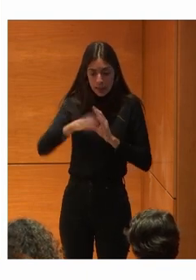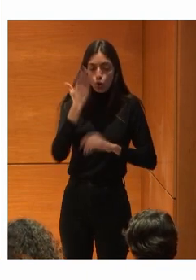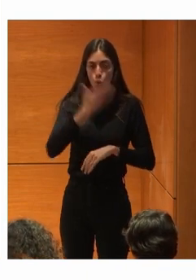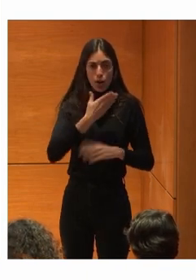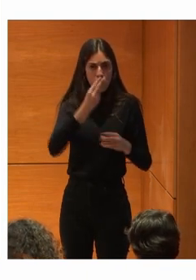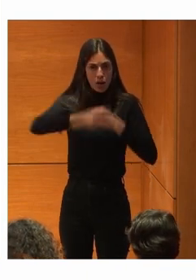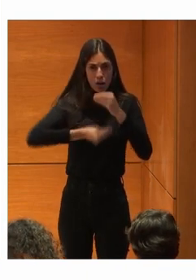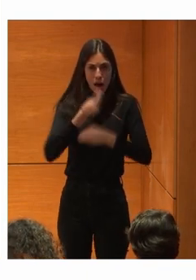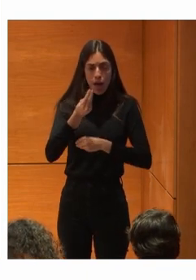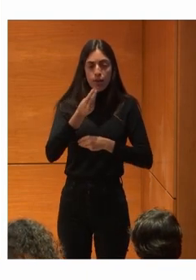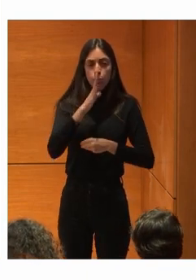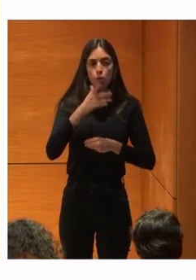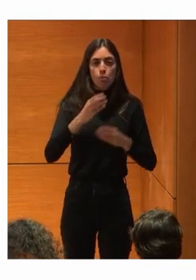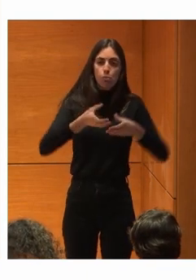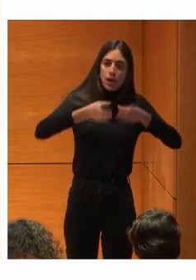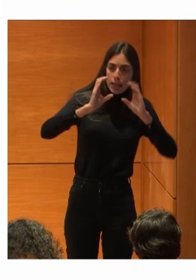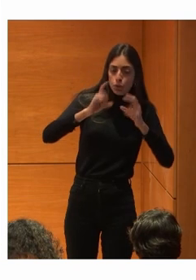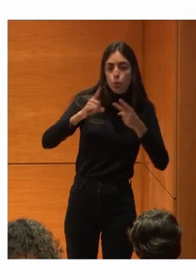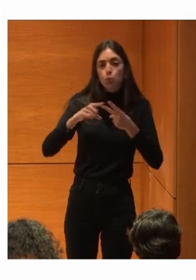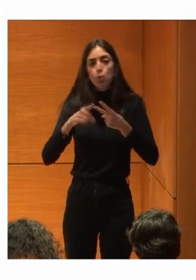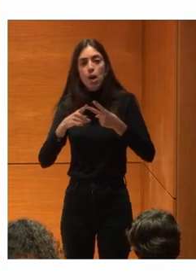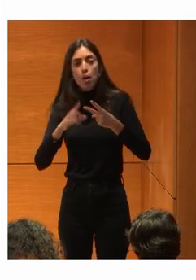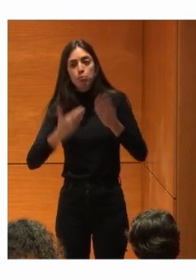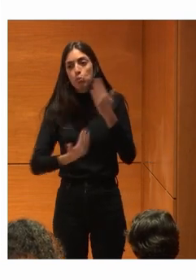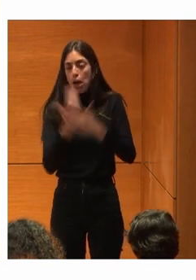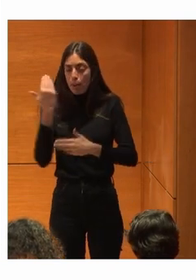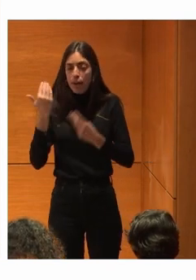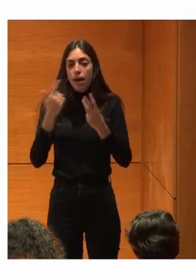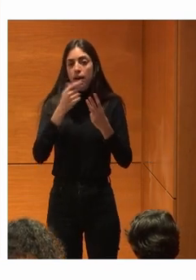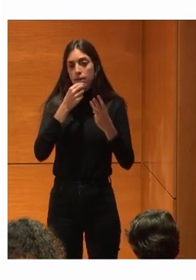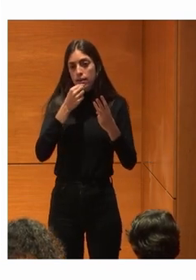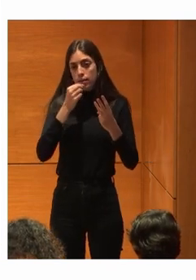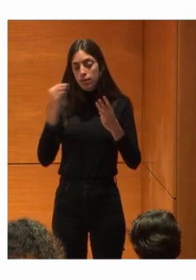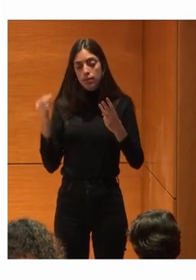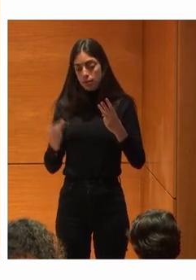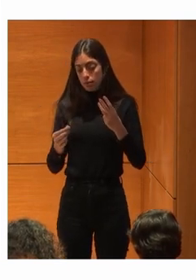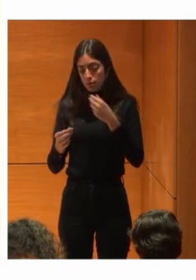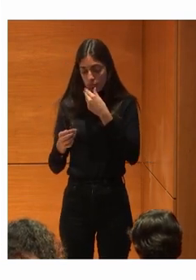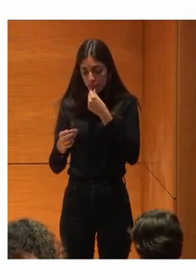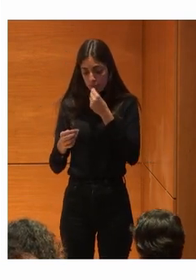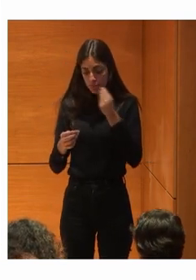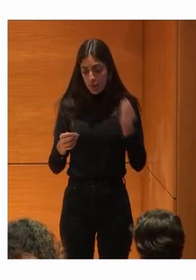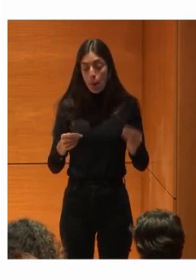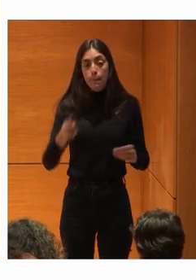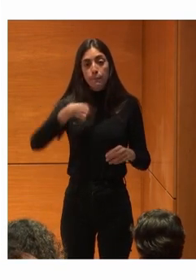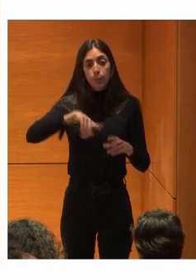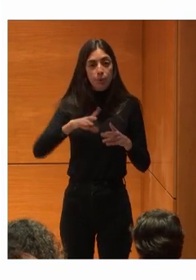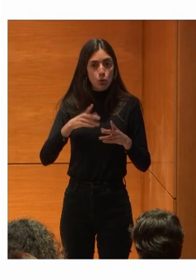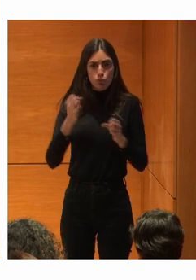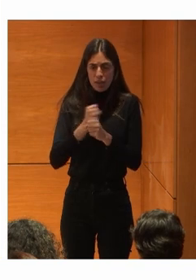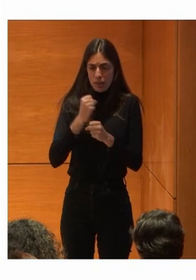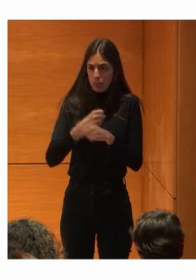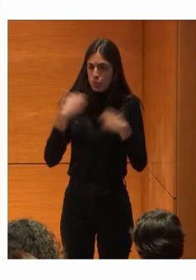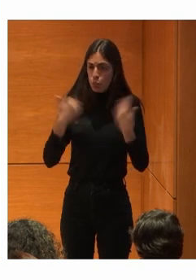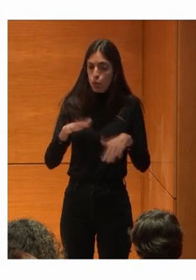el desayuno Cada mañana Una palabra nueva Con el resto De los hijos Y trabajamos Pues claro Que la tecnología Está al servicio Pero